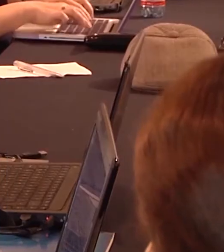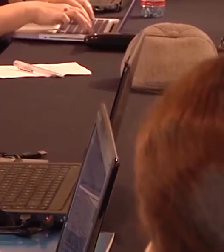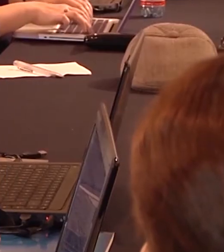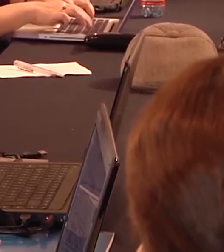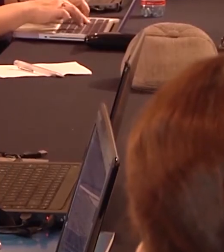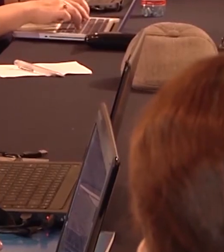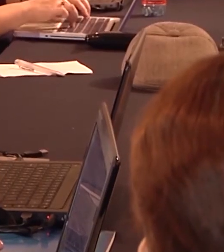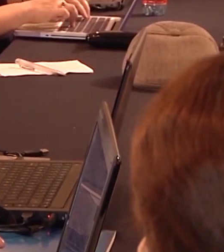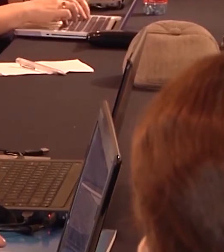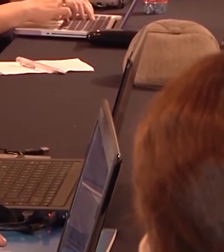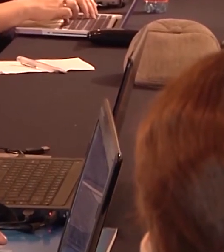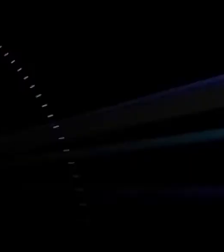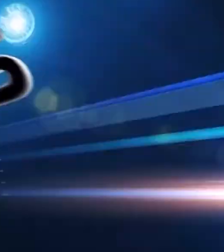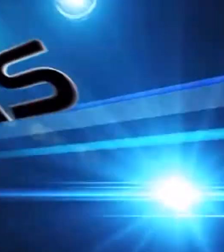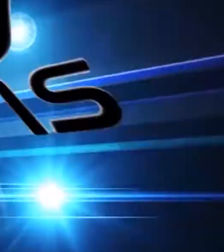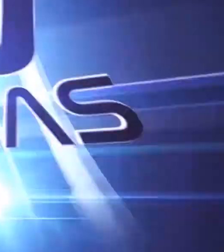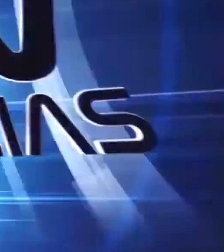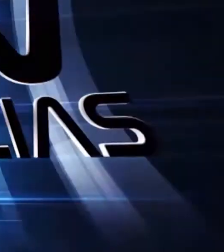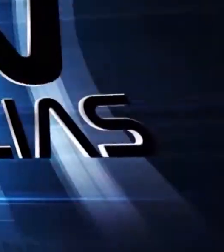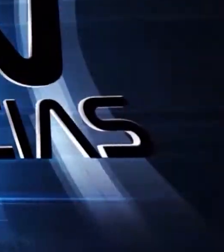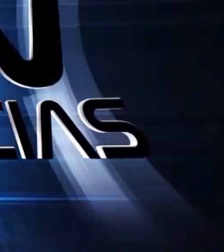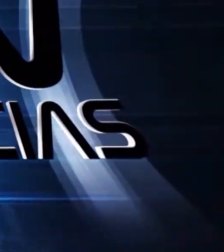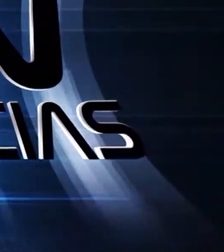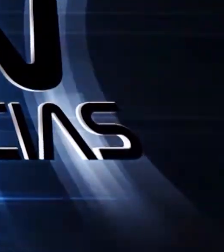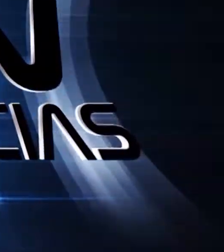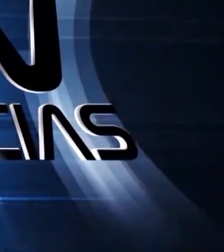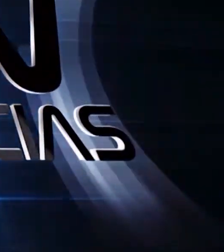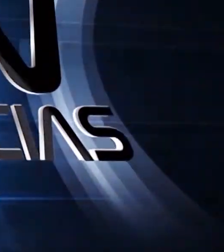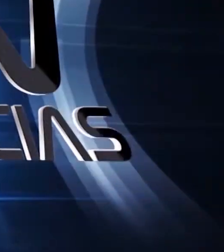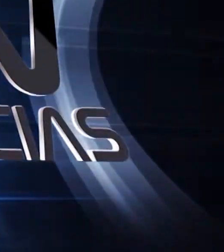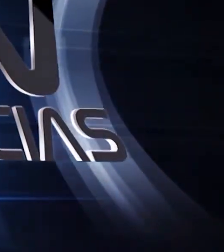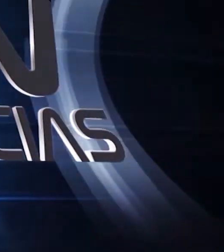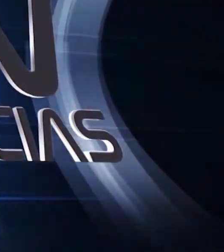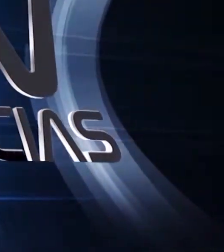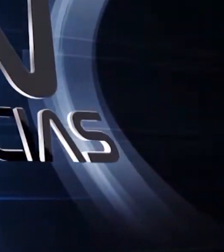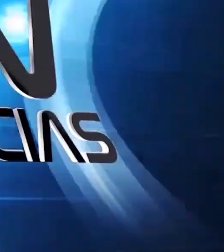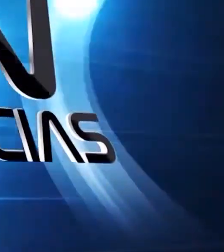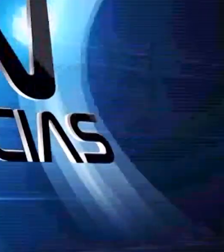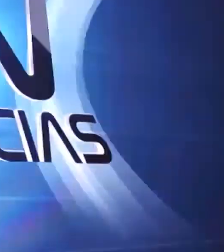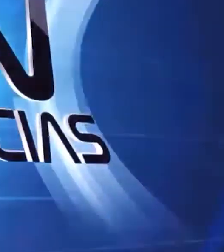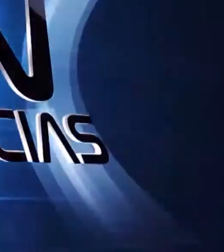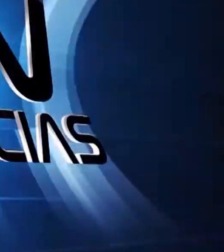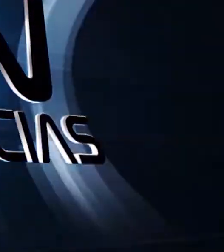del... ... ... ... ... ... ... ...